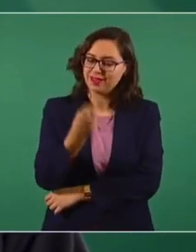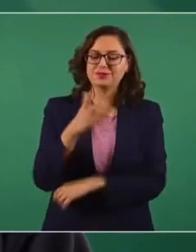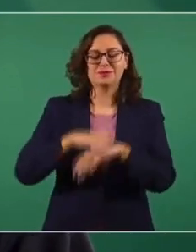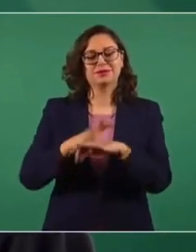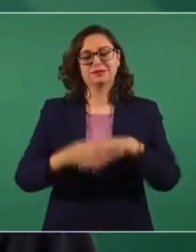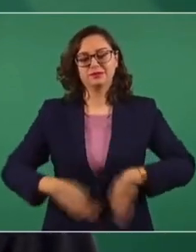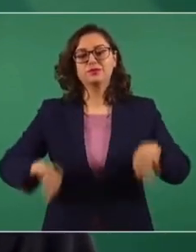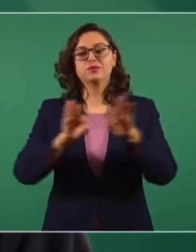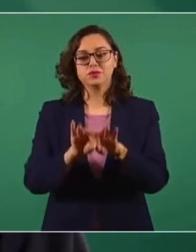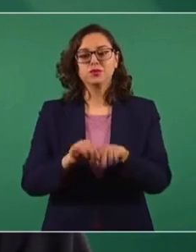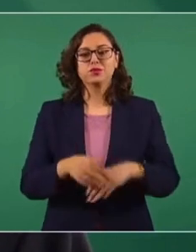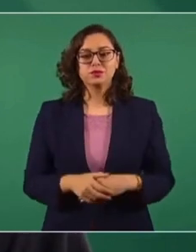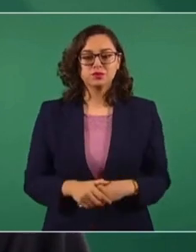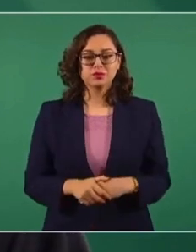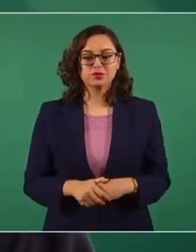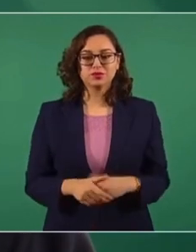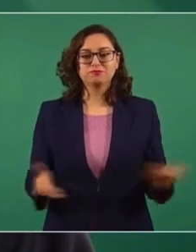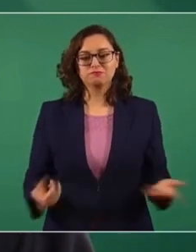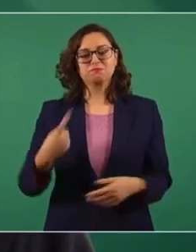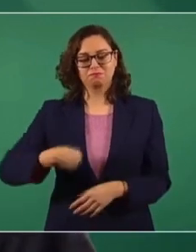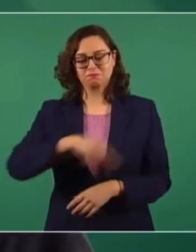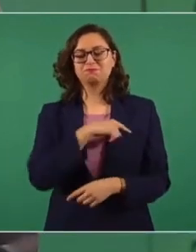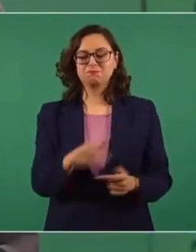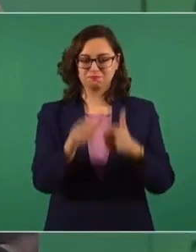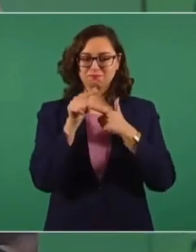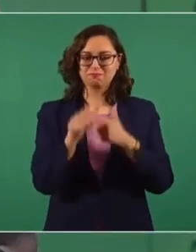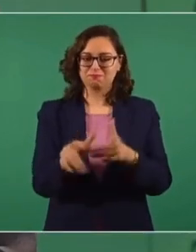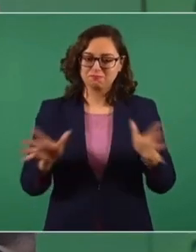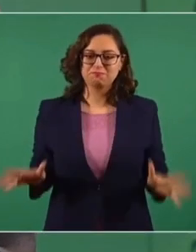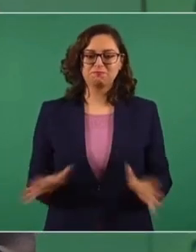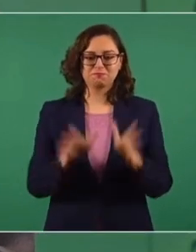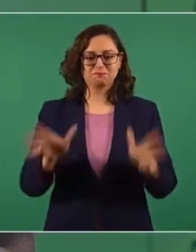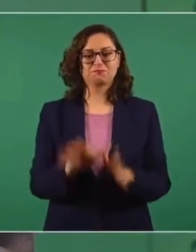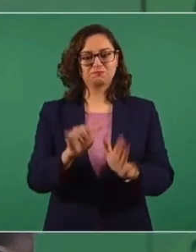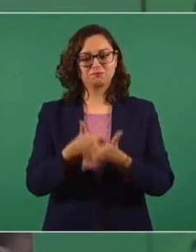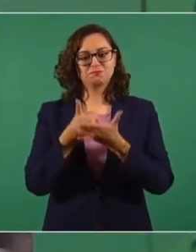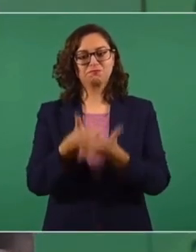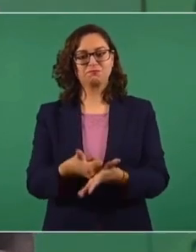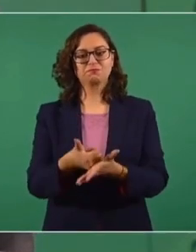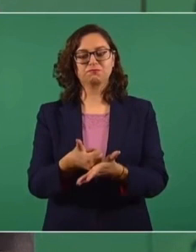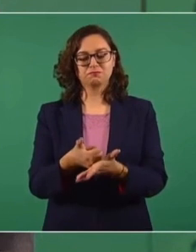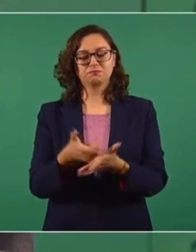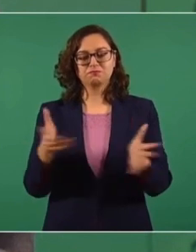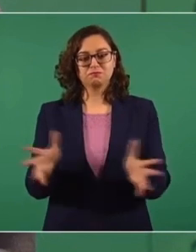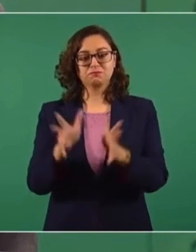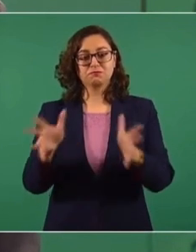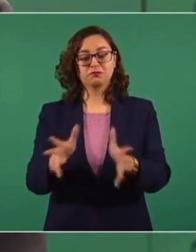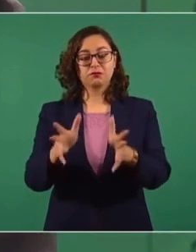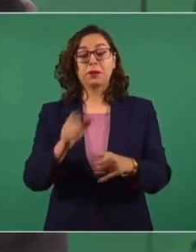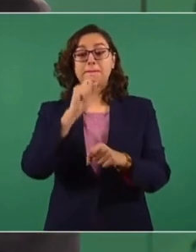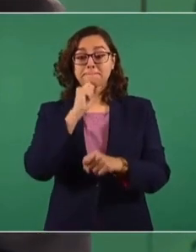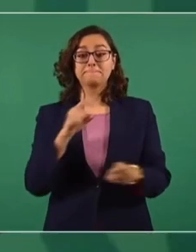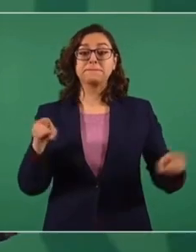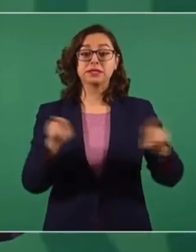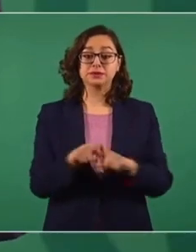Entonces, sí, vamos a seguir ayudando e impulsando el deporte. Y yo les mando a